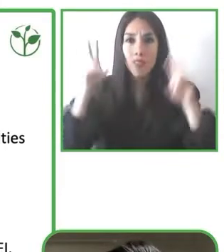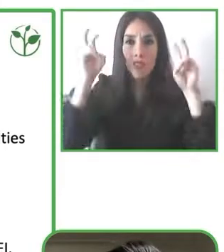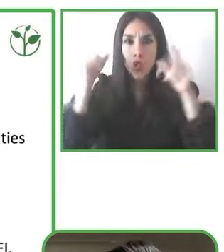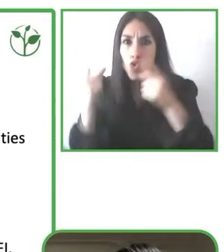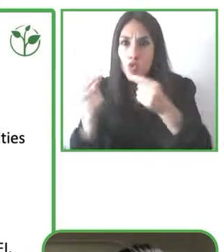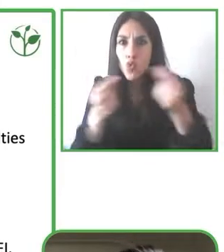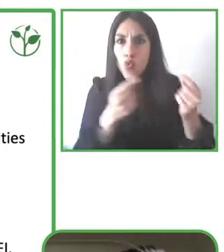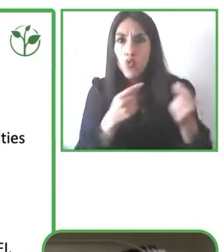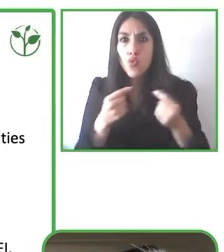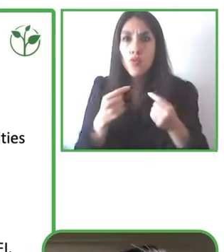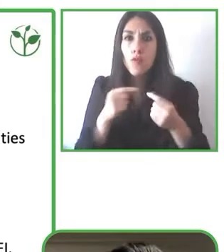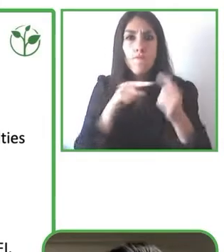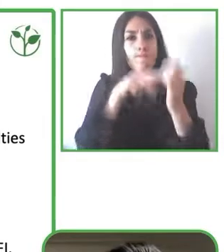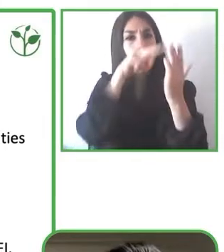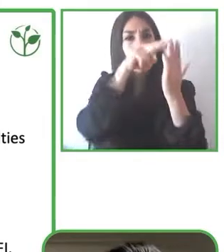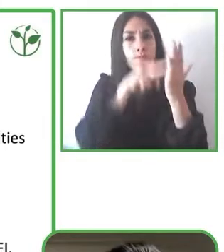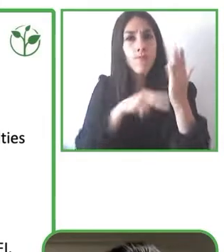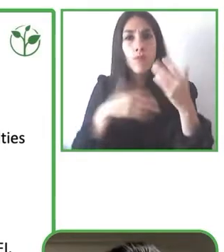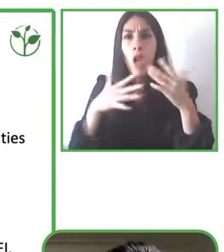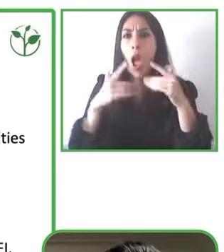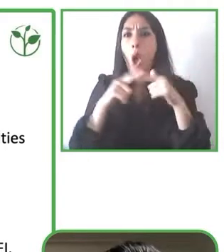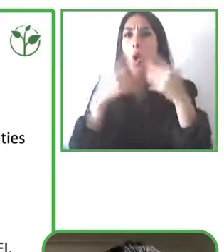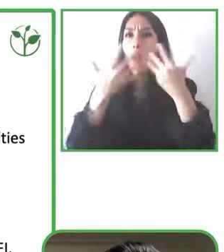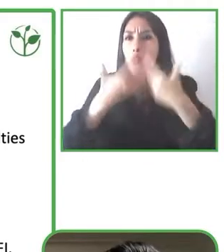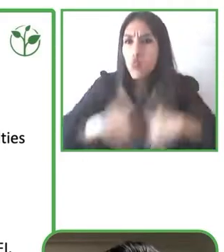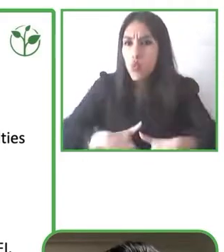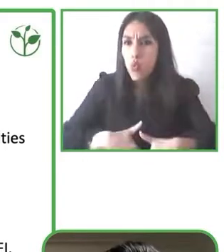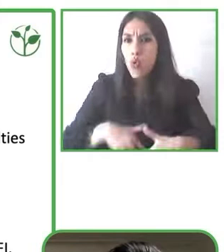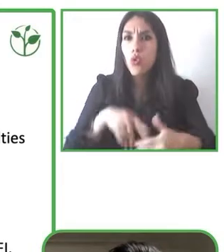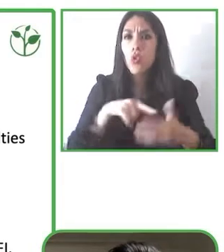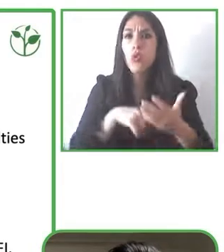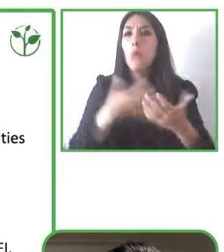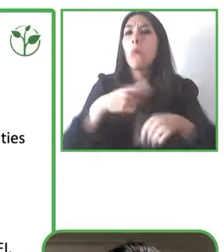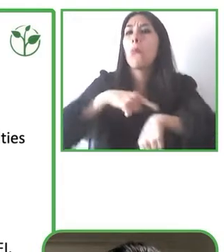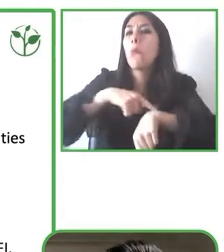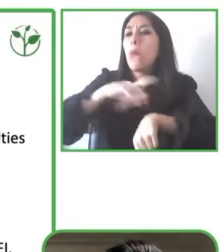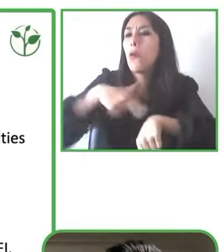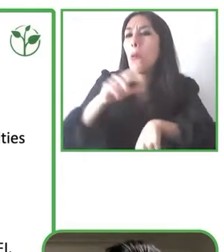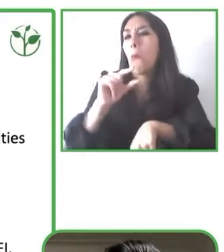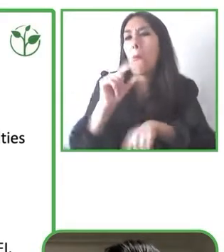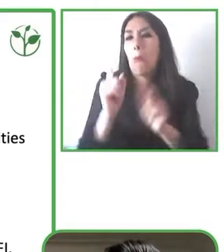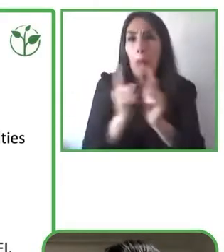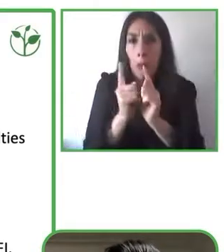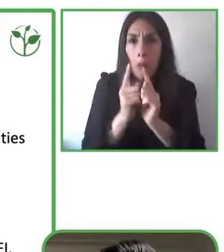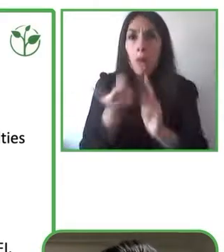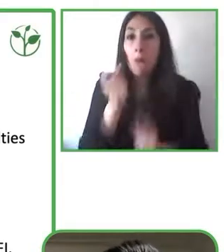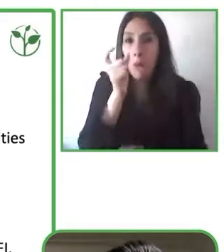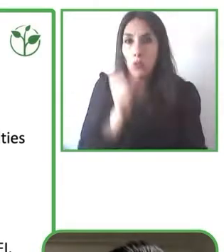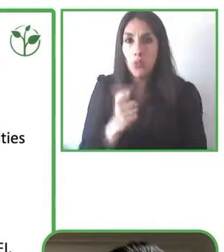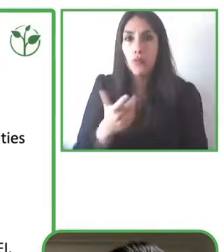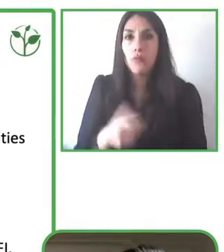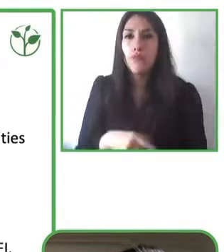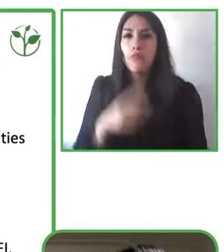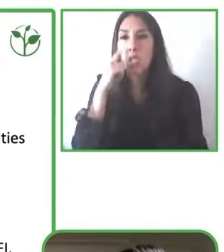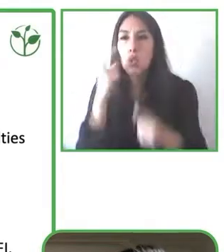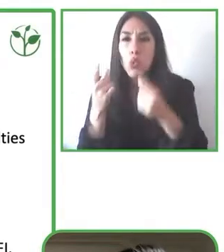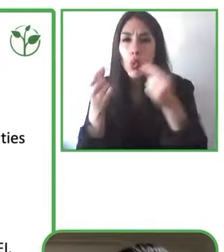segundos. Y cuando, en cualquier momento del día, en cualquier posición, él o ella puede